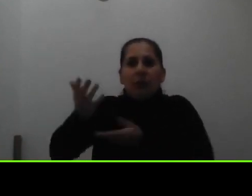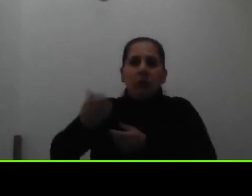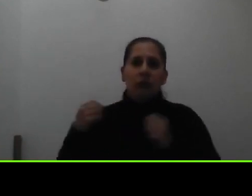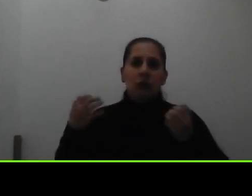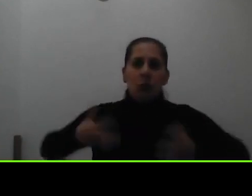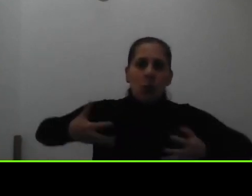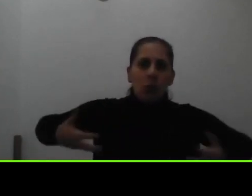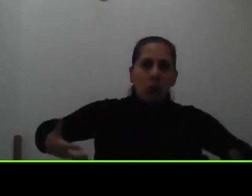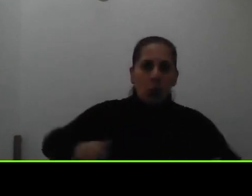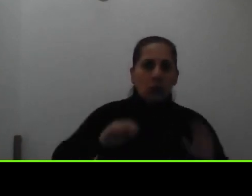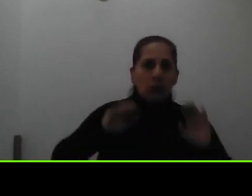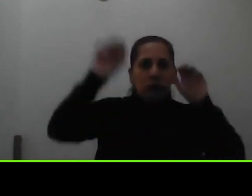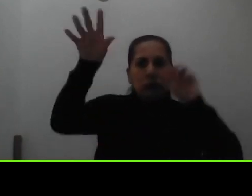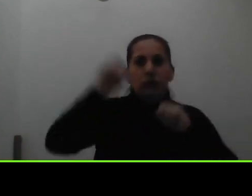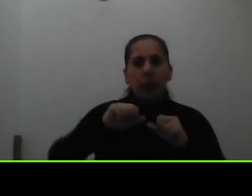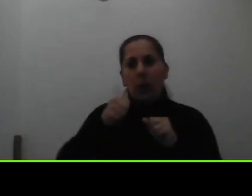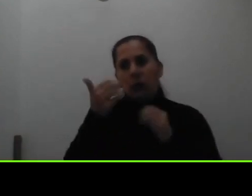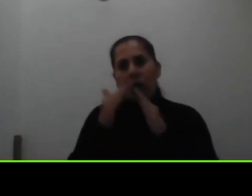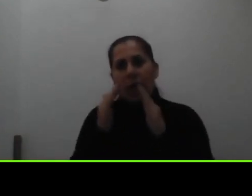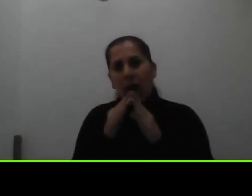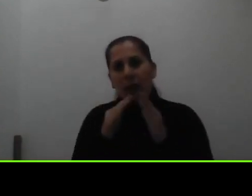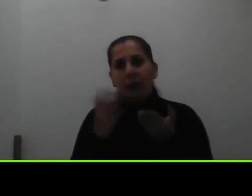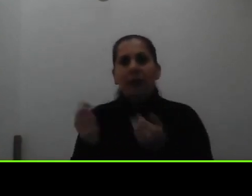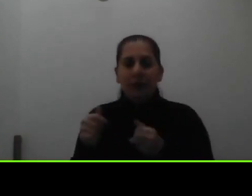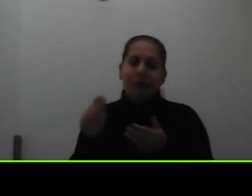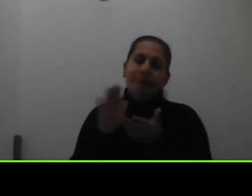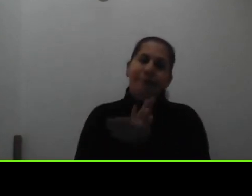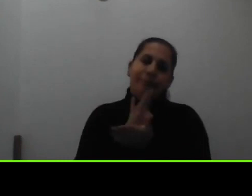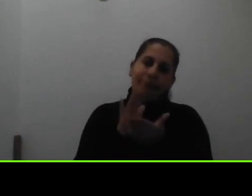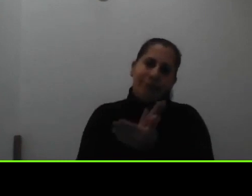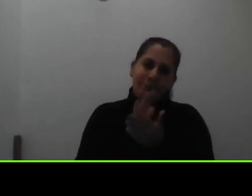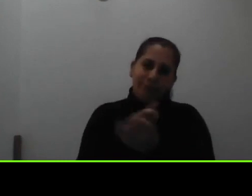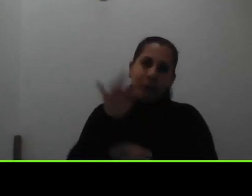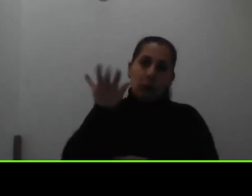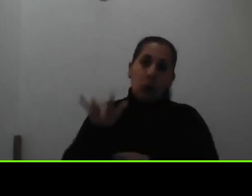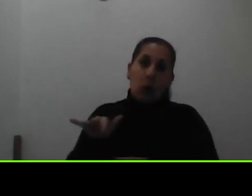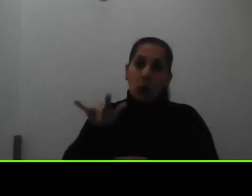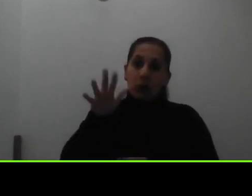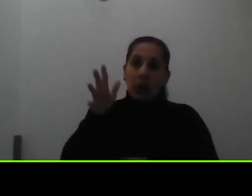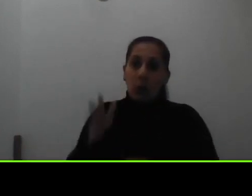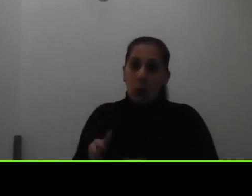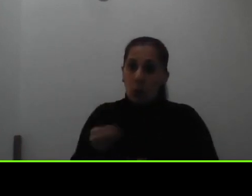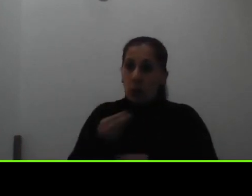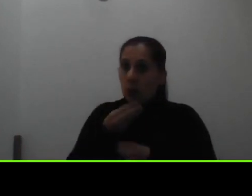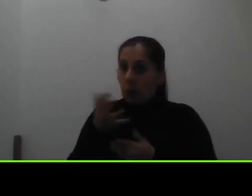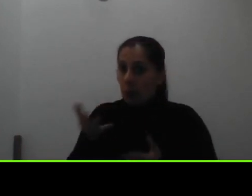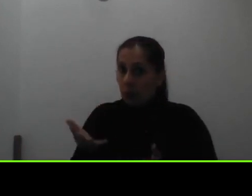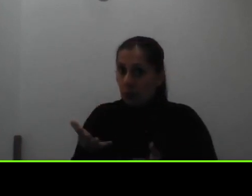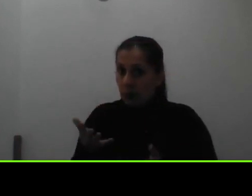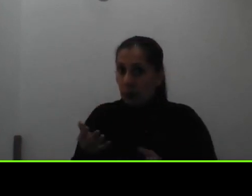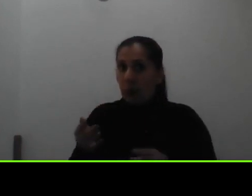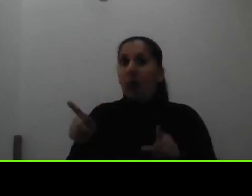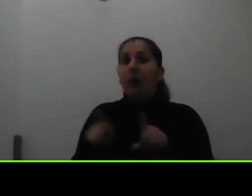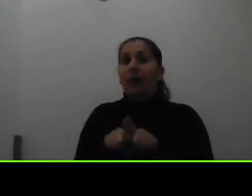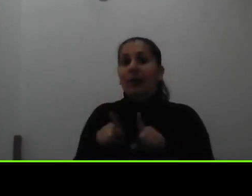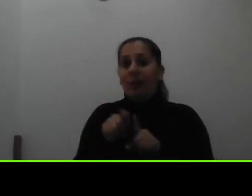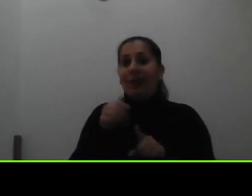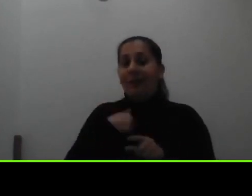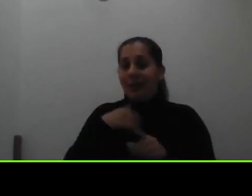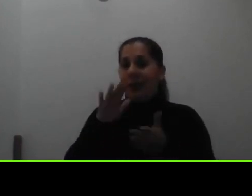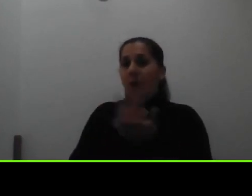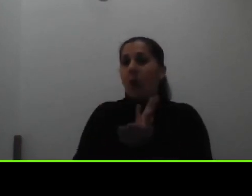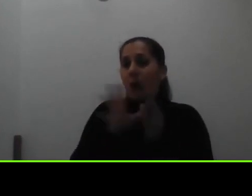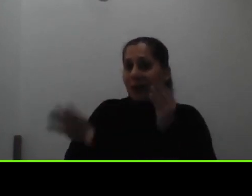solo entonces esa persona tiene que entregarnos un documento de contador público que además tenga la hoja anexa de